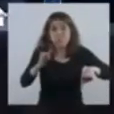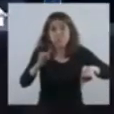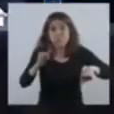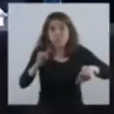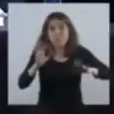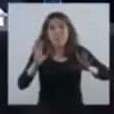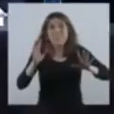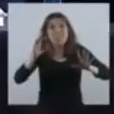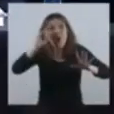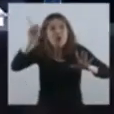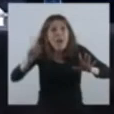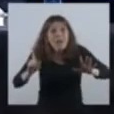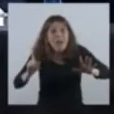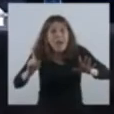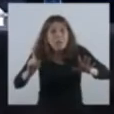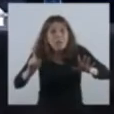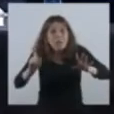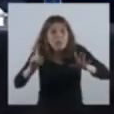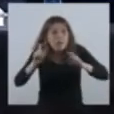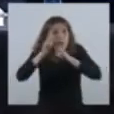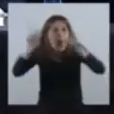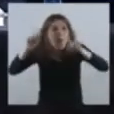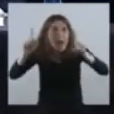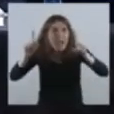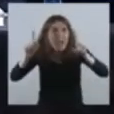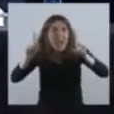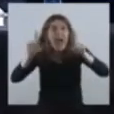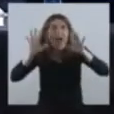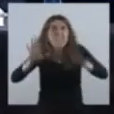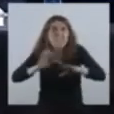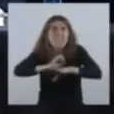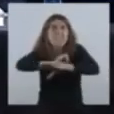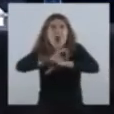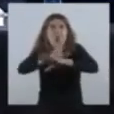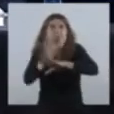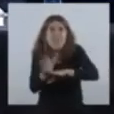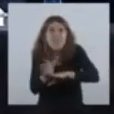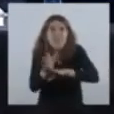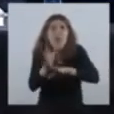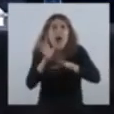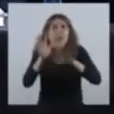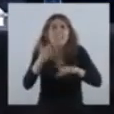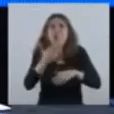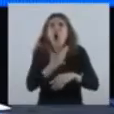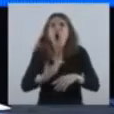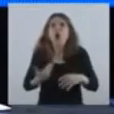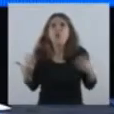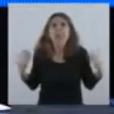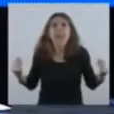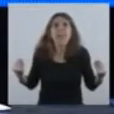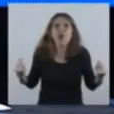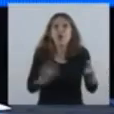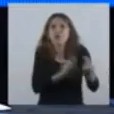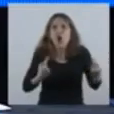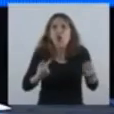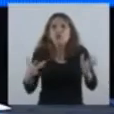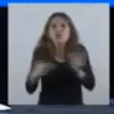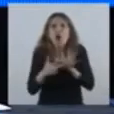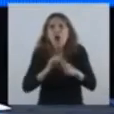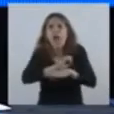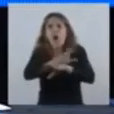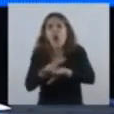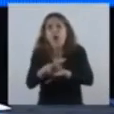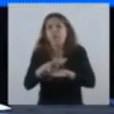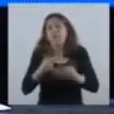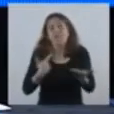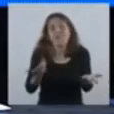íbamos a vivir. A ninguno se le ocurrió pensar que íbamos a gobernar en tiempos de pandemia. Pero es lo que nos tocó. Y como